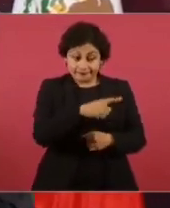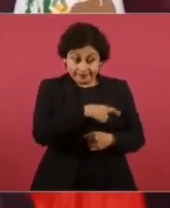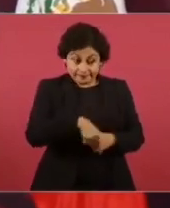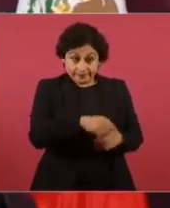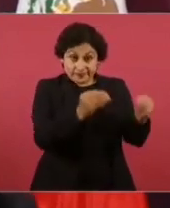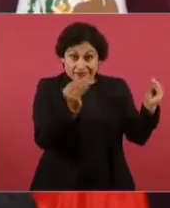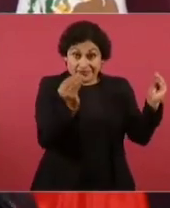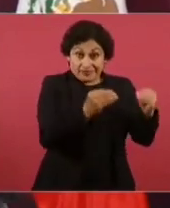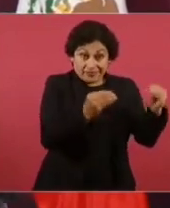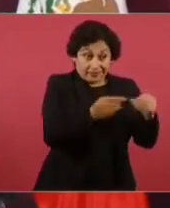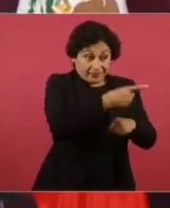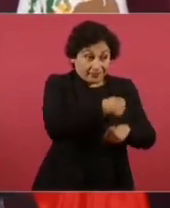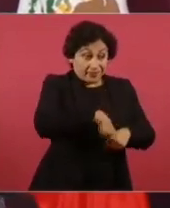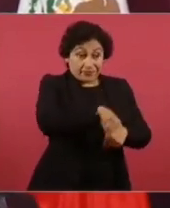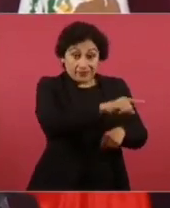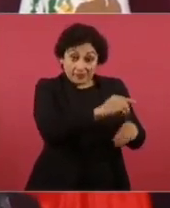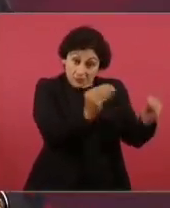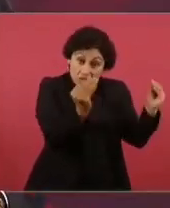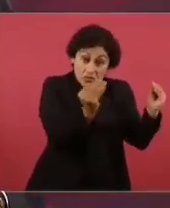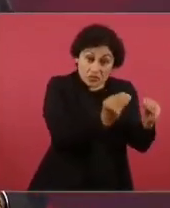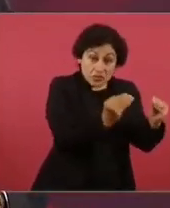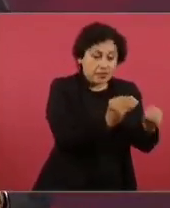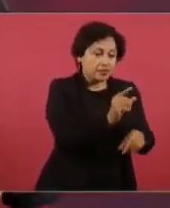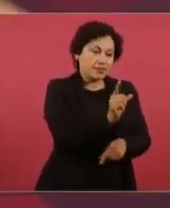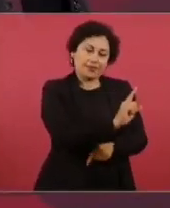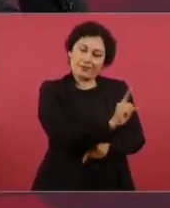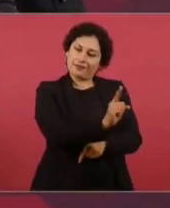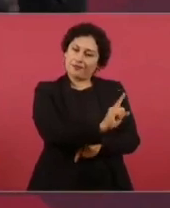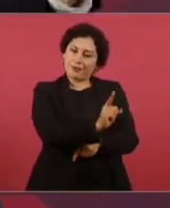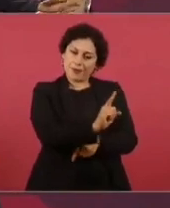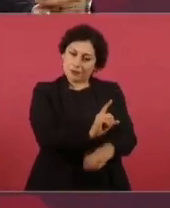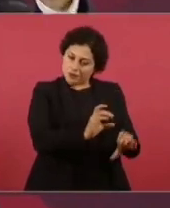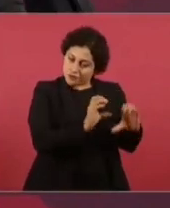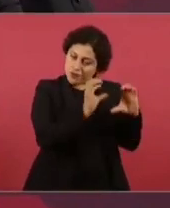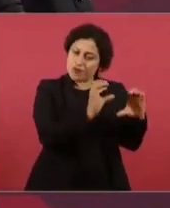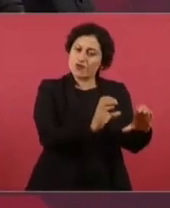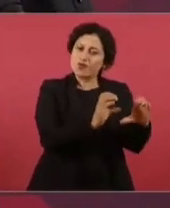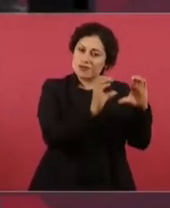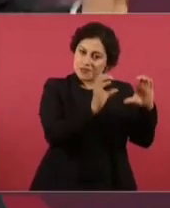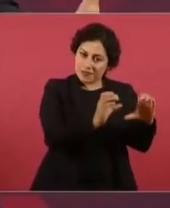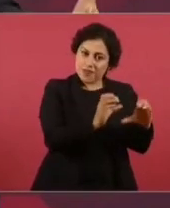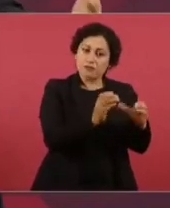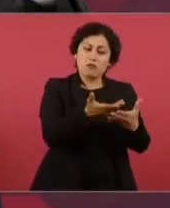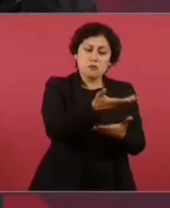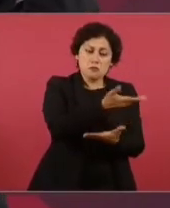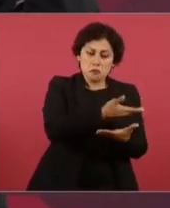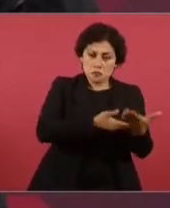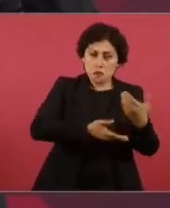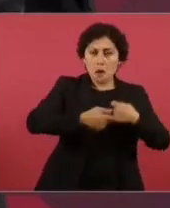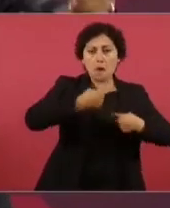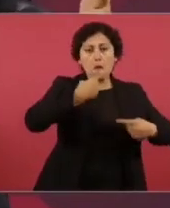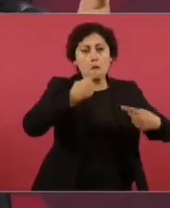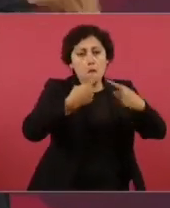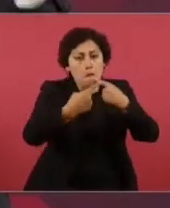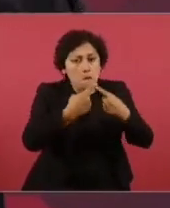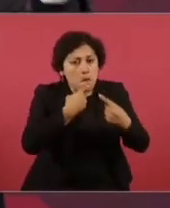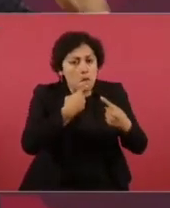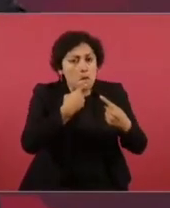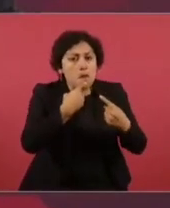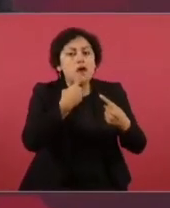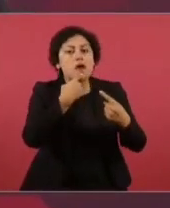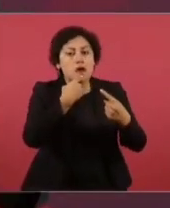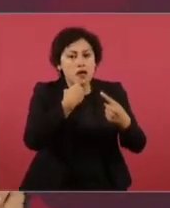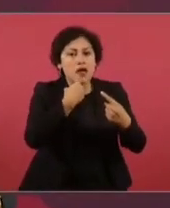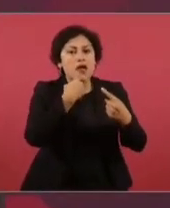entre ellos, que el diálogo, el debate tenía que hacer